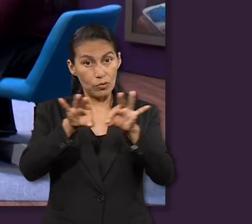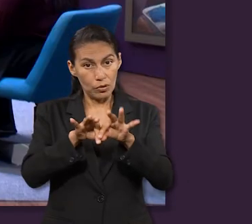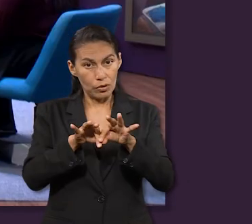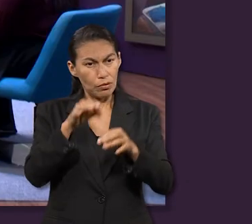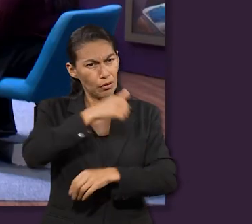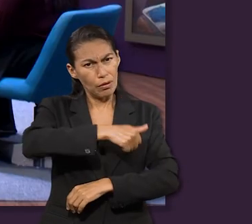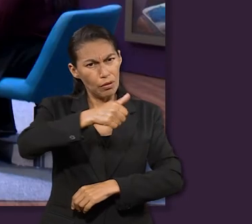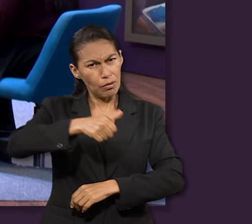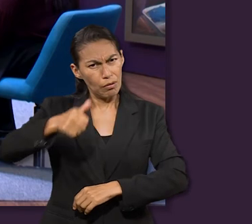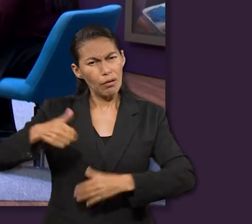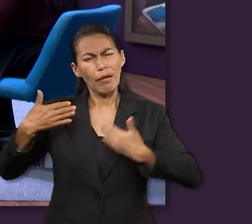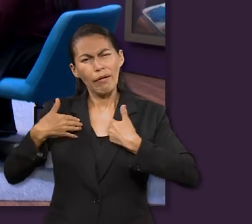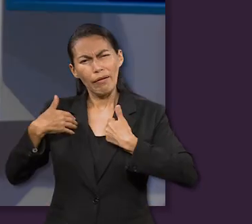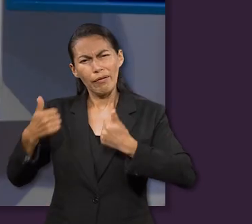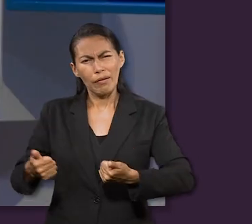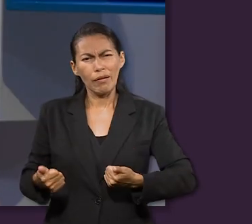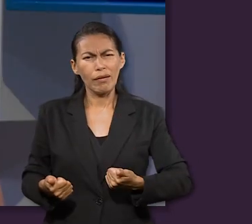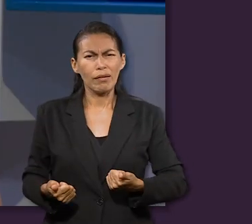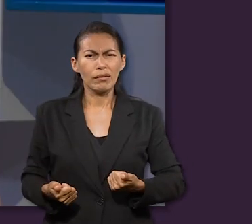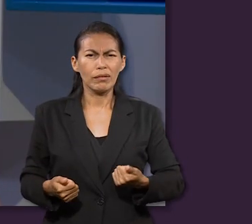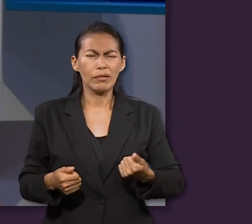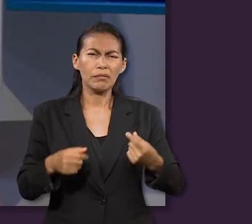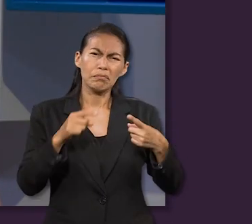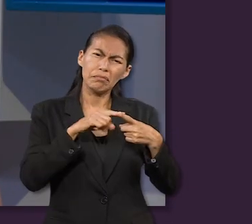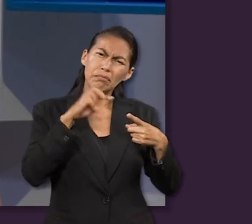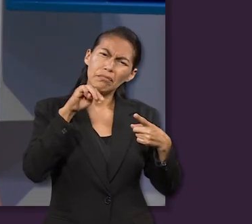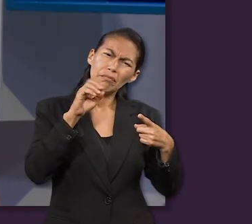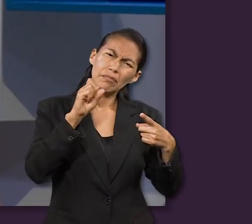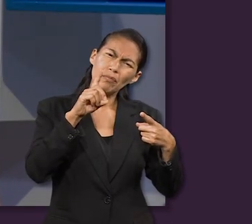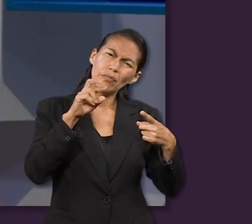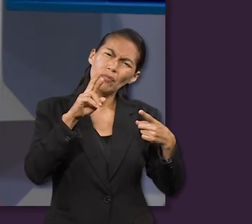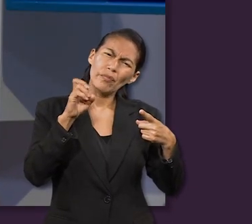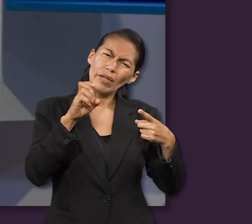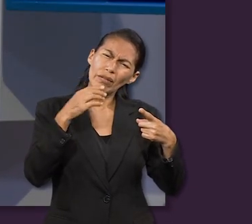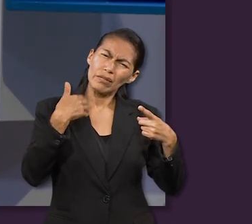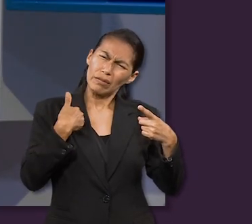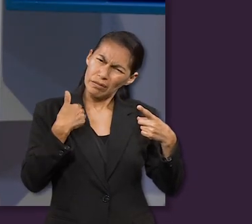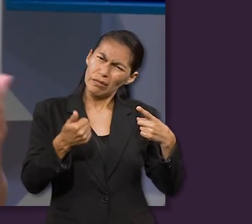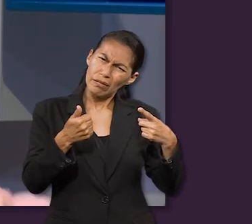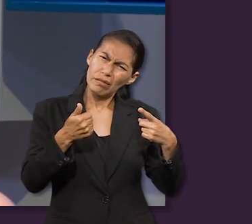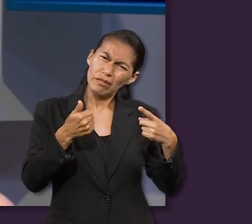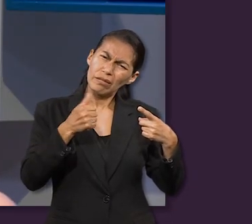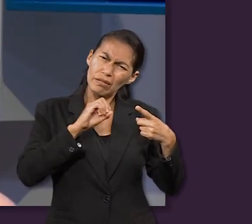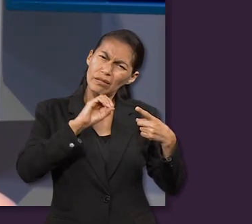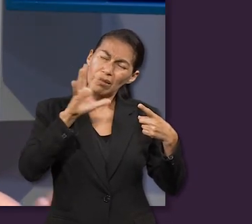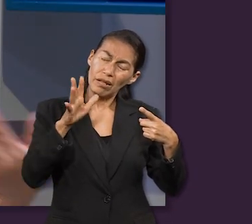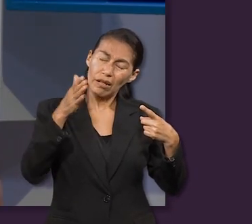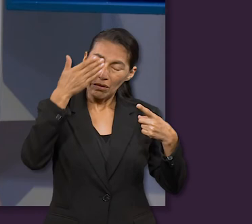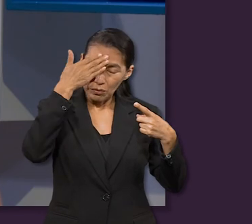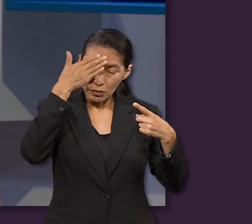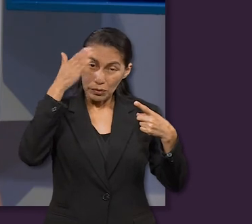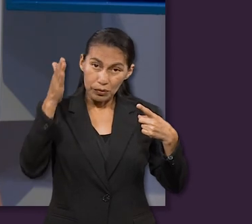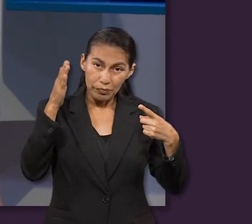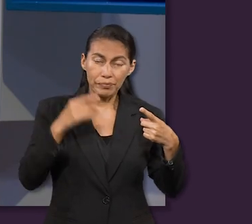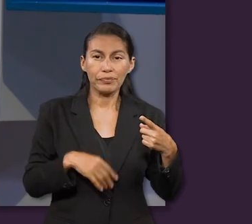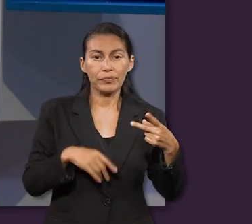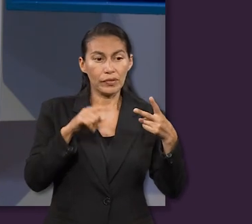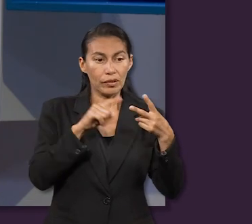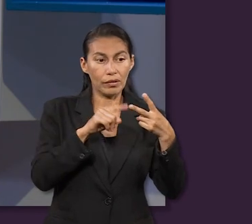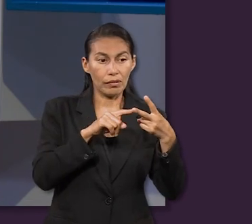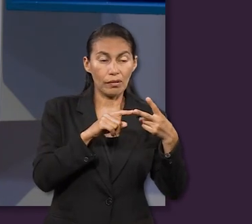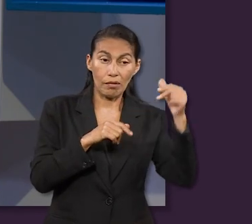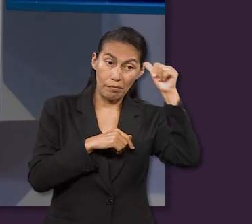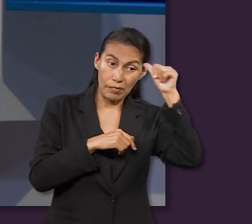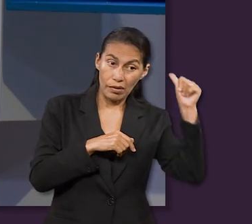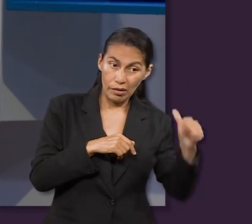tres factores importantes que nosotros debemos considerar, ¿no? La madurez, el impacto del pecado, que hay consecuencias, no